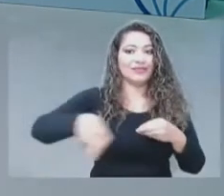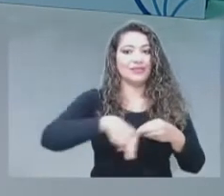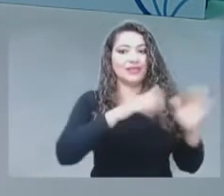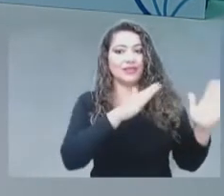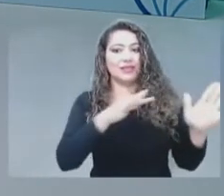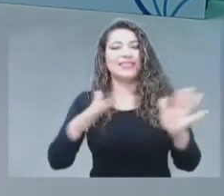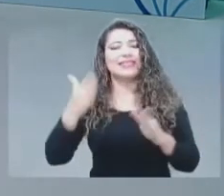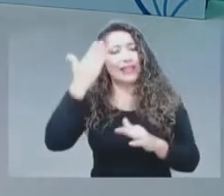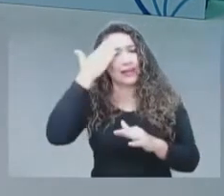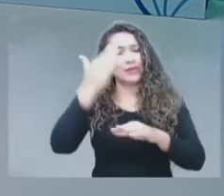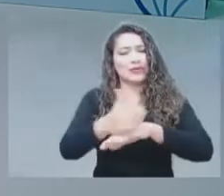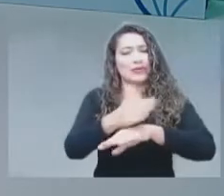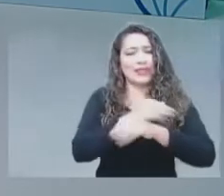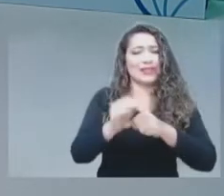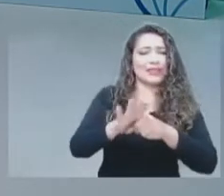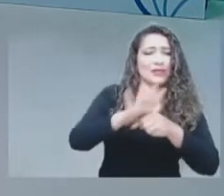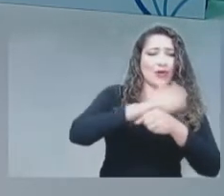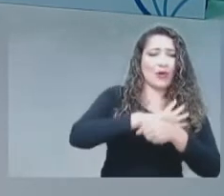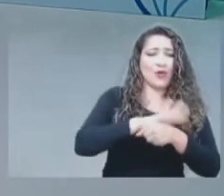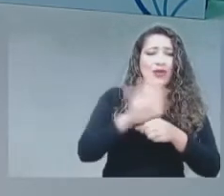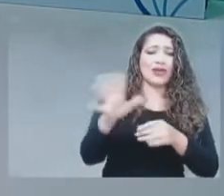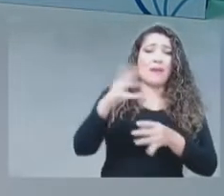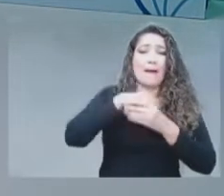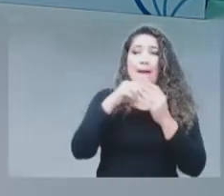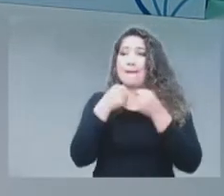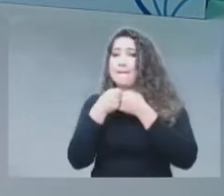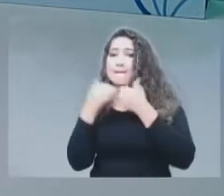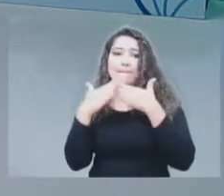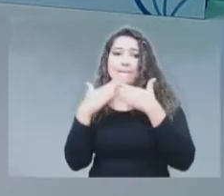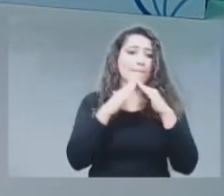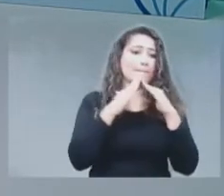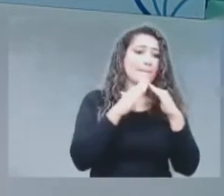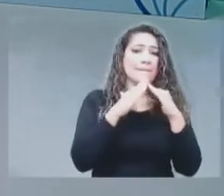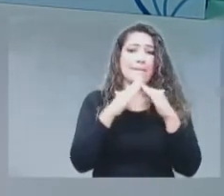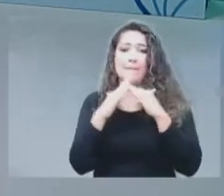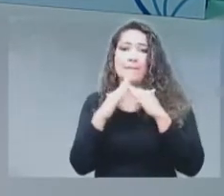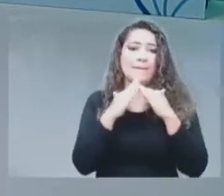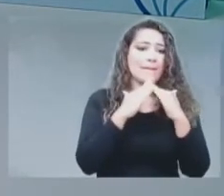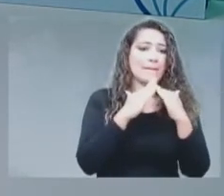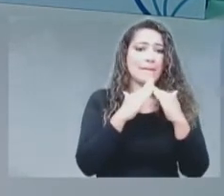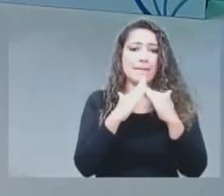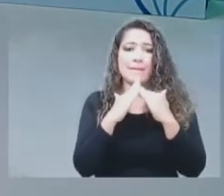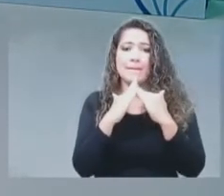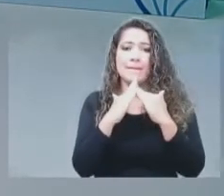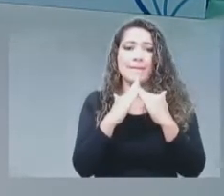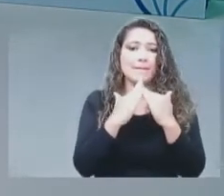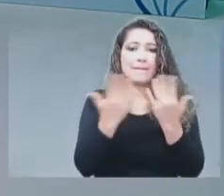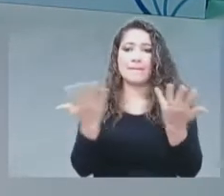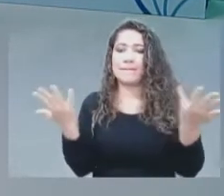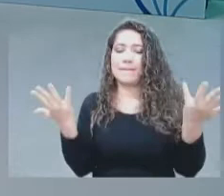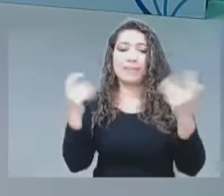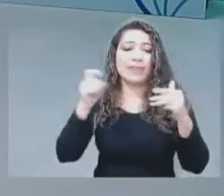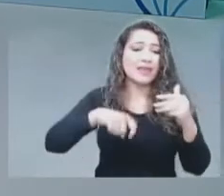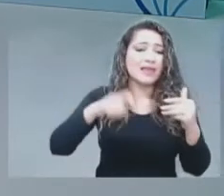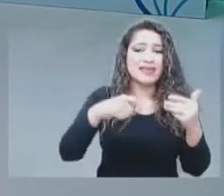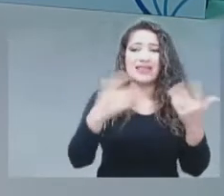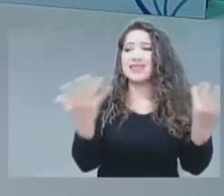todos estábamos realmente encerrados, donde necesitábamos también algún esquema que permitiera distracción de las personas.